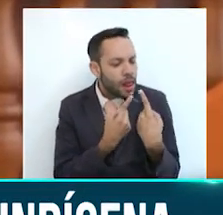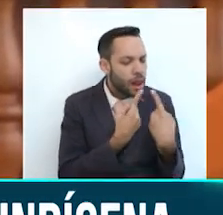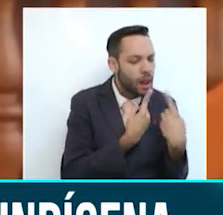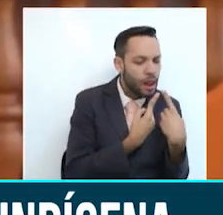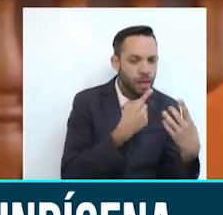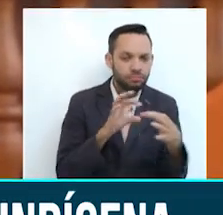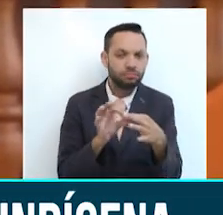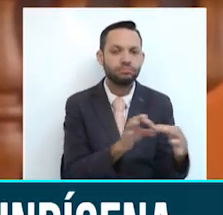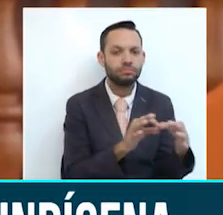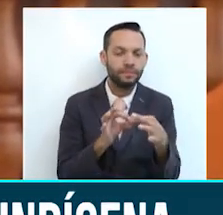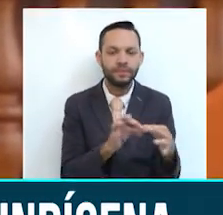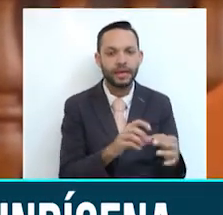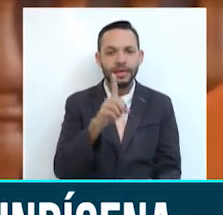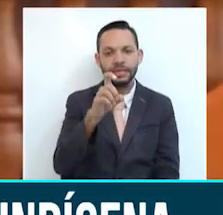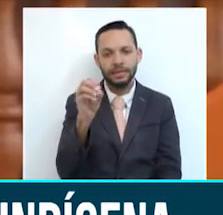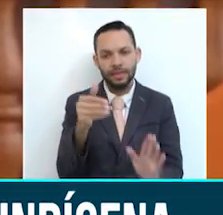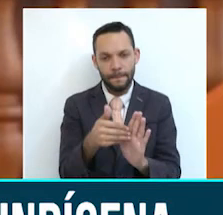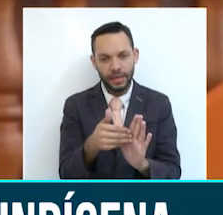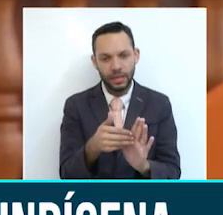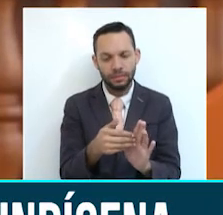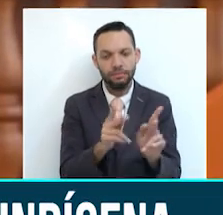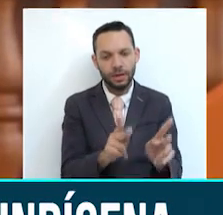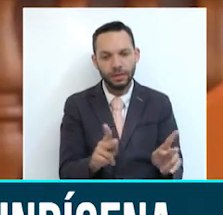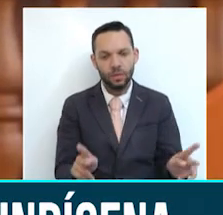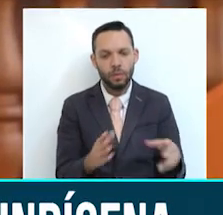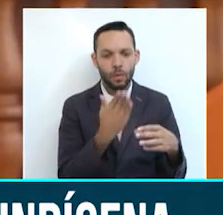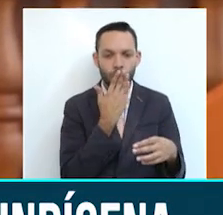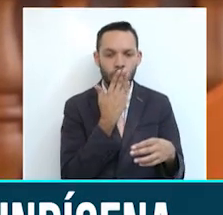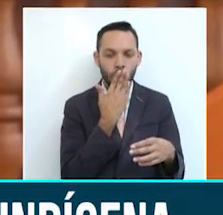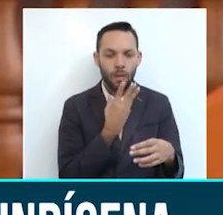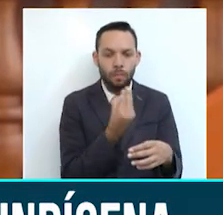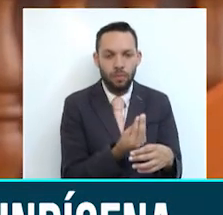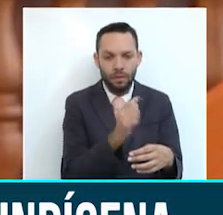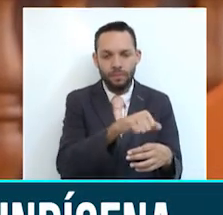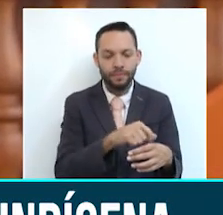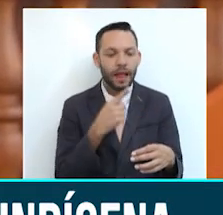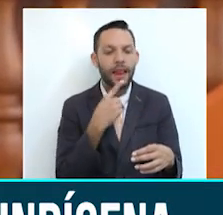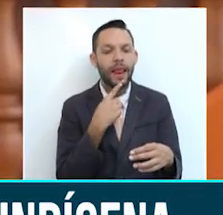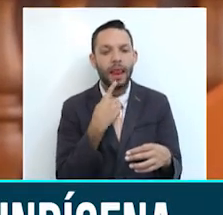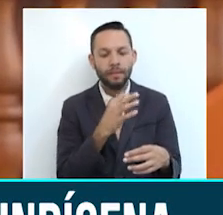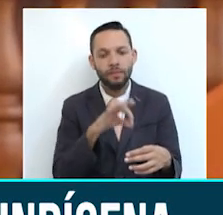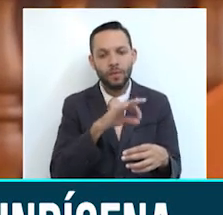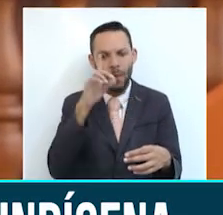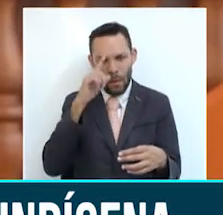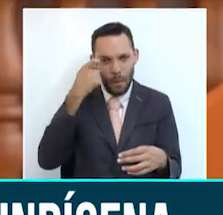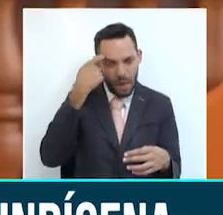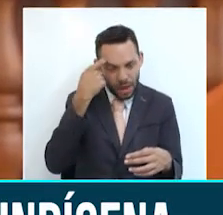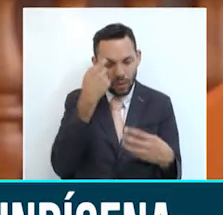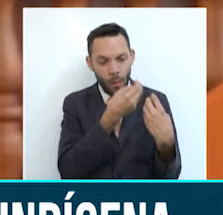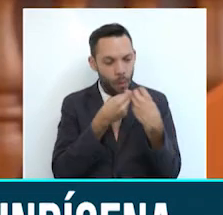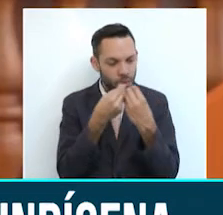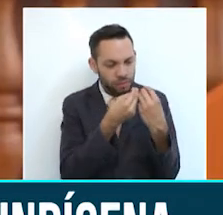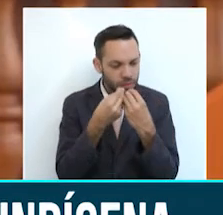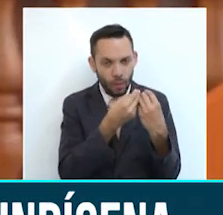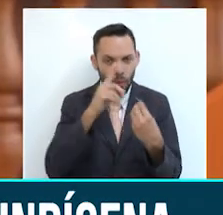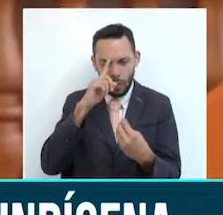Son 60 mil indígenas que hemos permitido que realmente tengan la posibilidad de dialogar con el gobernador y con todo el consejo de gobierno y aquí hemos